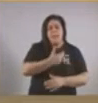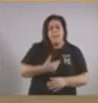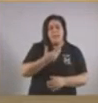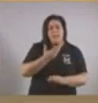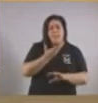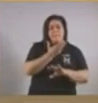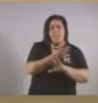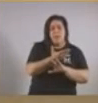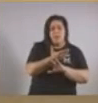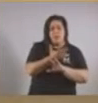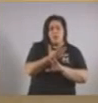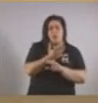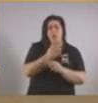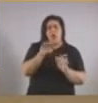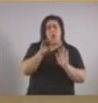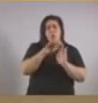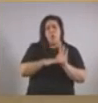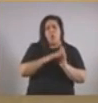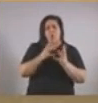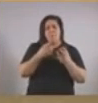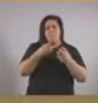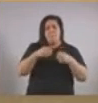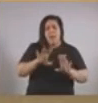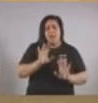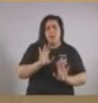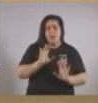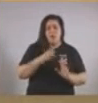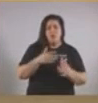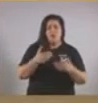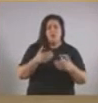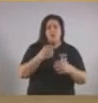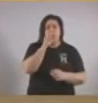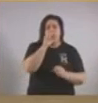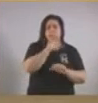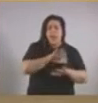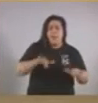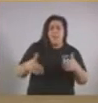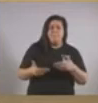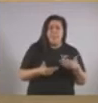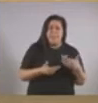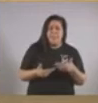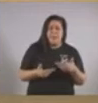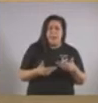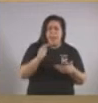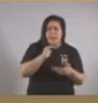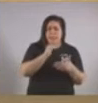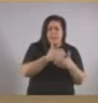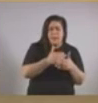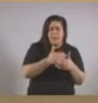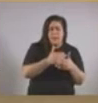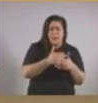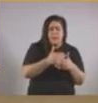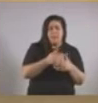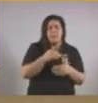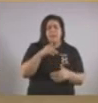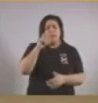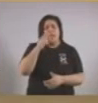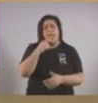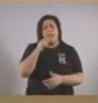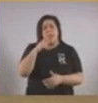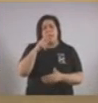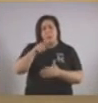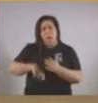y en un orden práctico si los jardines maternales van a estar cerrados y por otro lado si los escribanos también están dentro de los